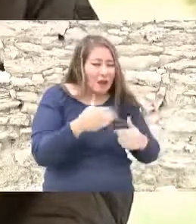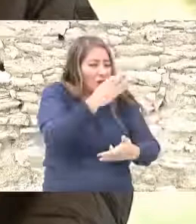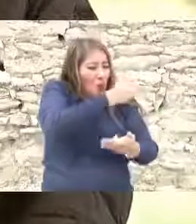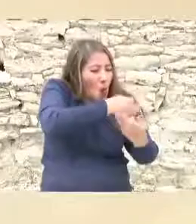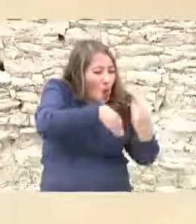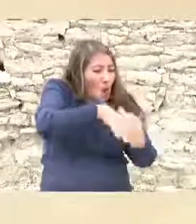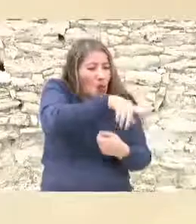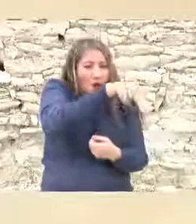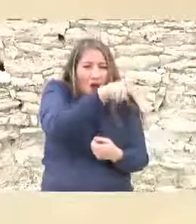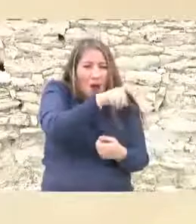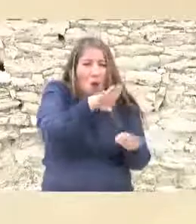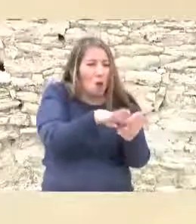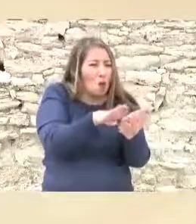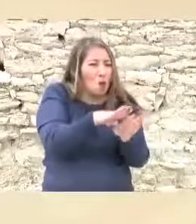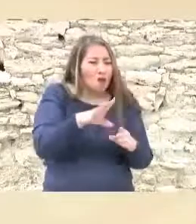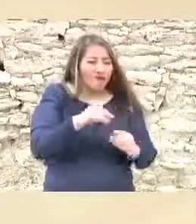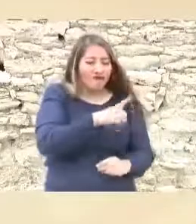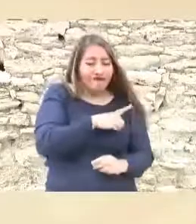y nosotros